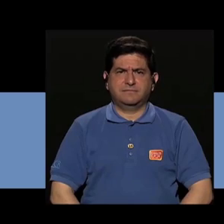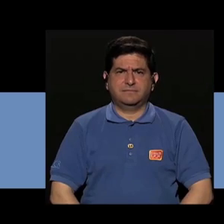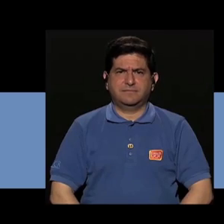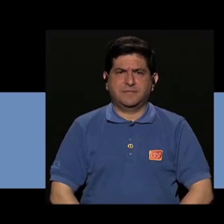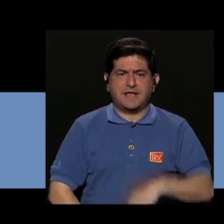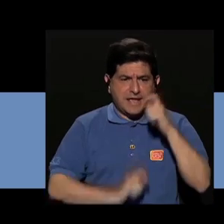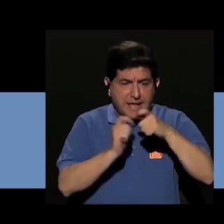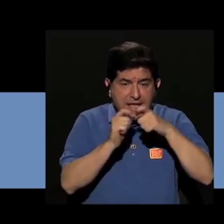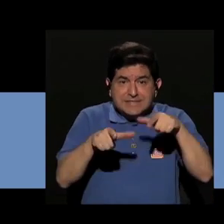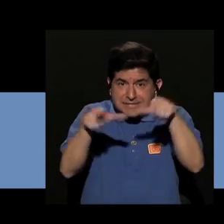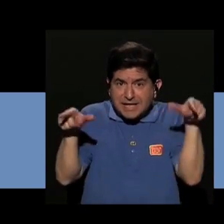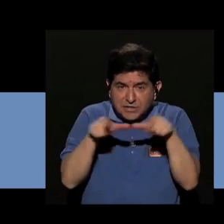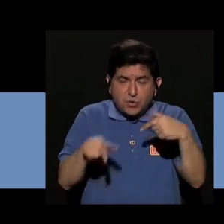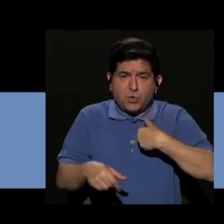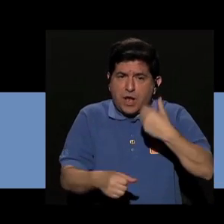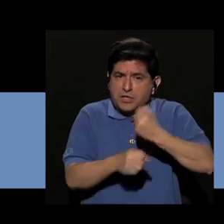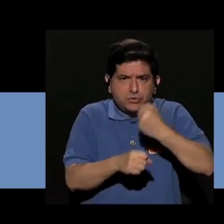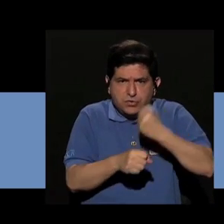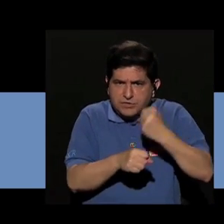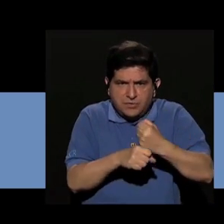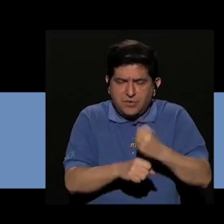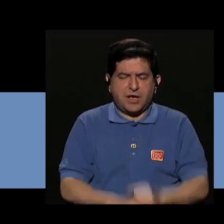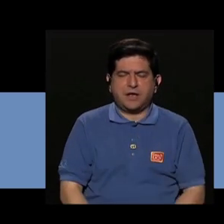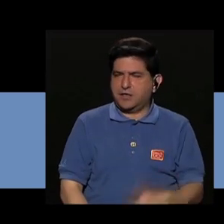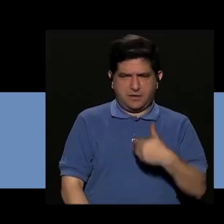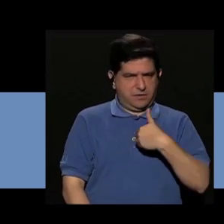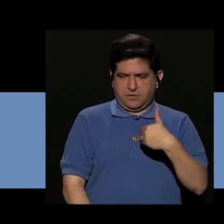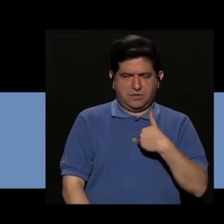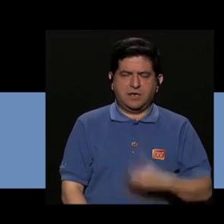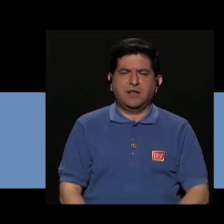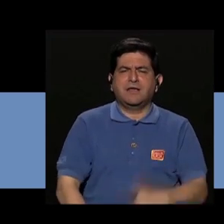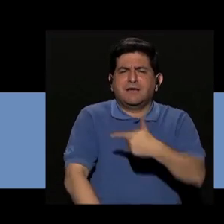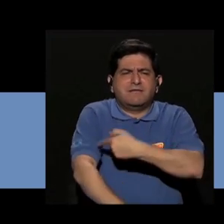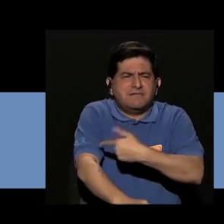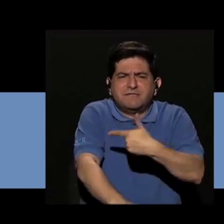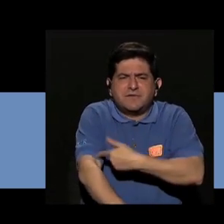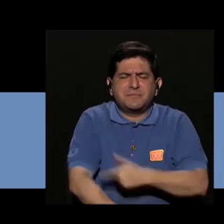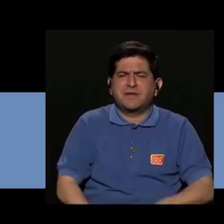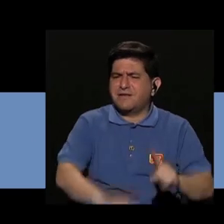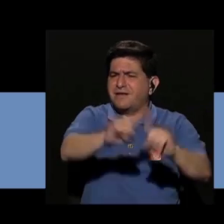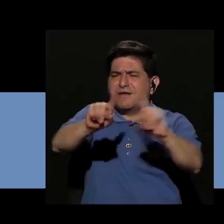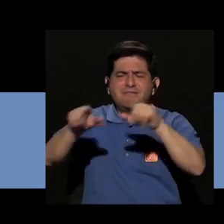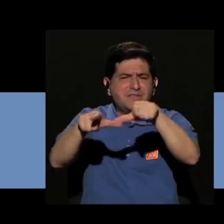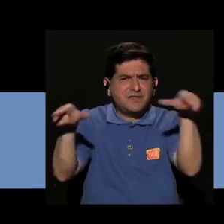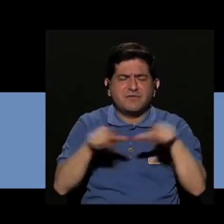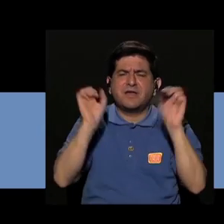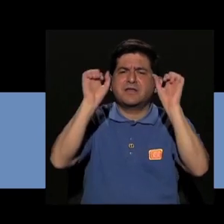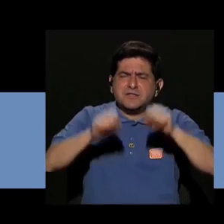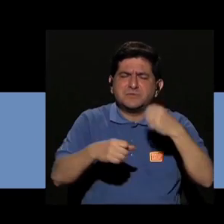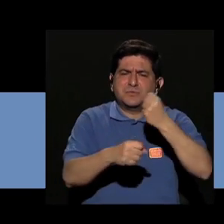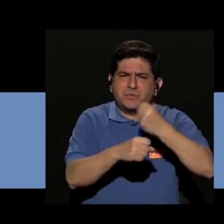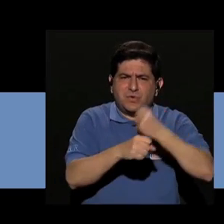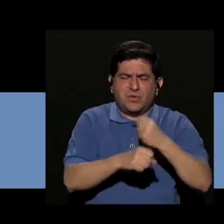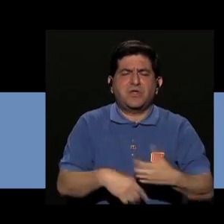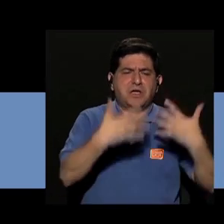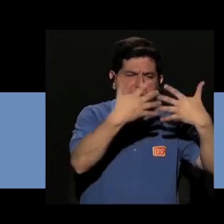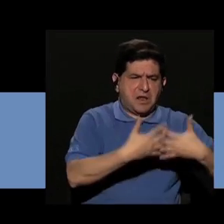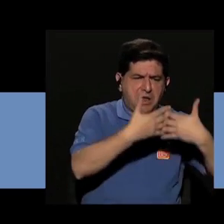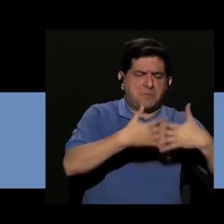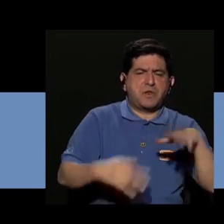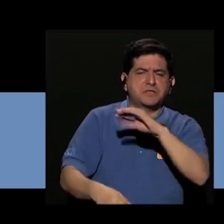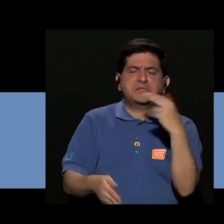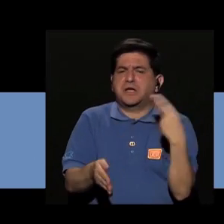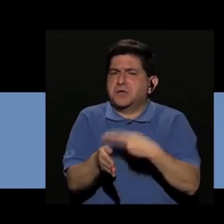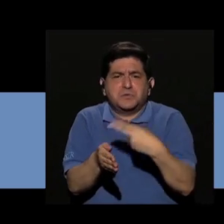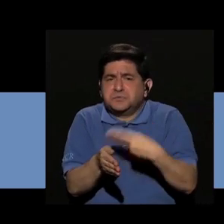Pues, así como un serio lugar donde yo pueda trabajar, no lo tengo, porque enfermería es como, abarca muchas partes. Uno puede trabajar desde una